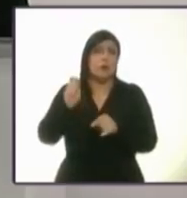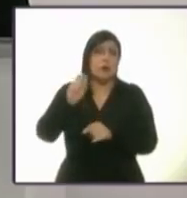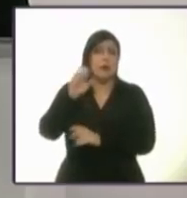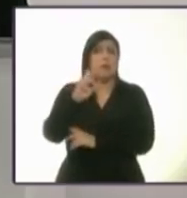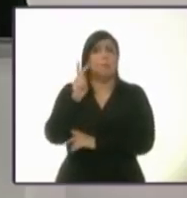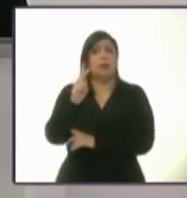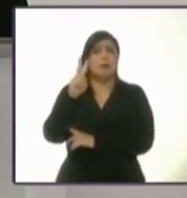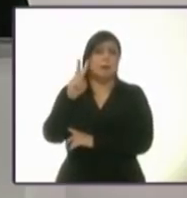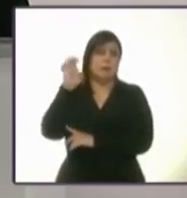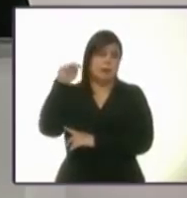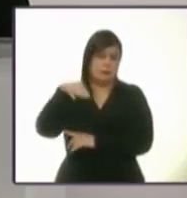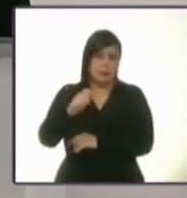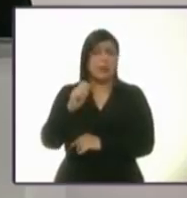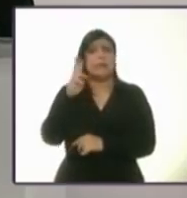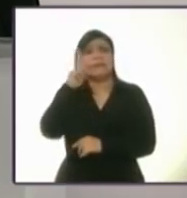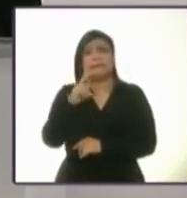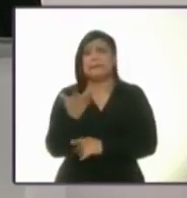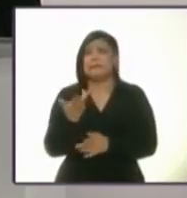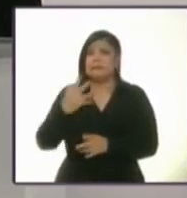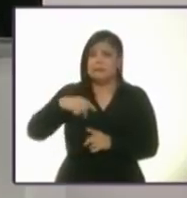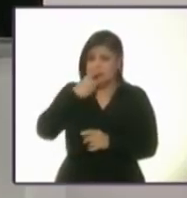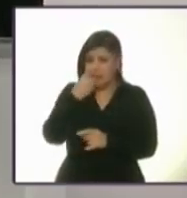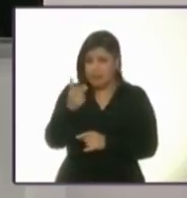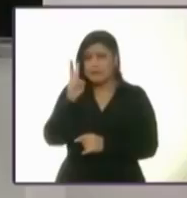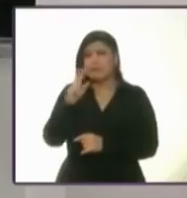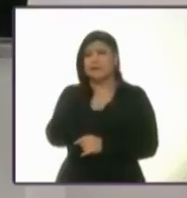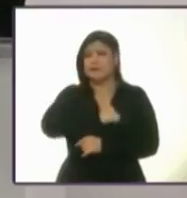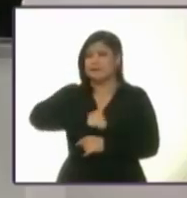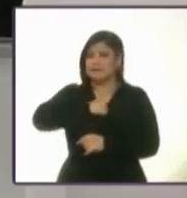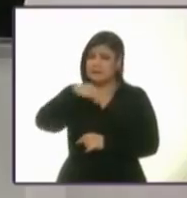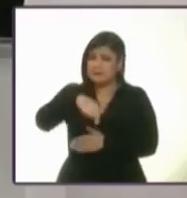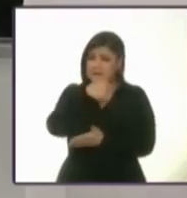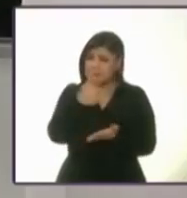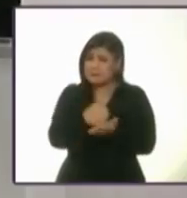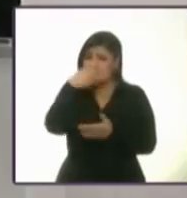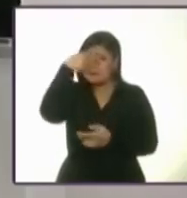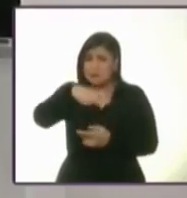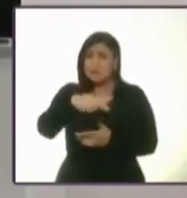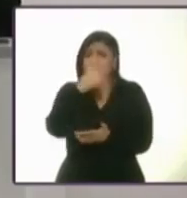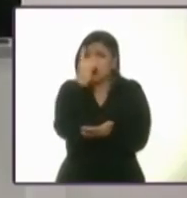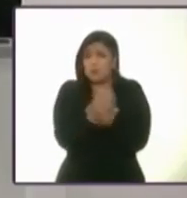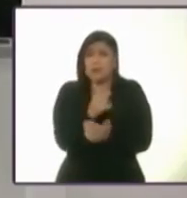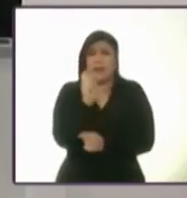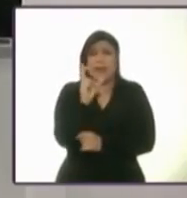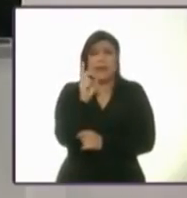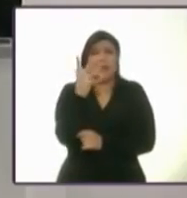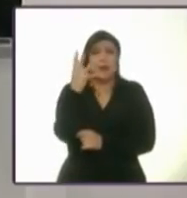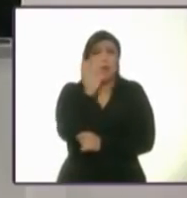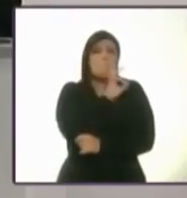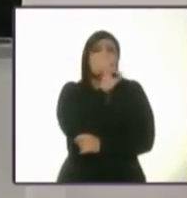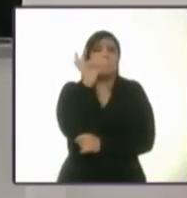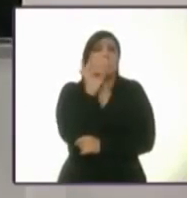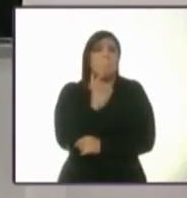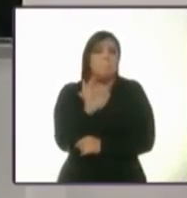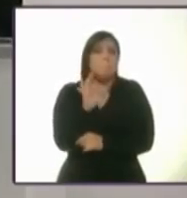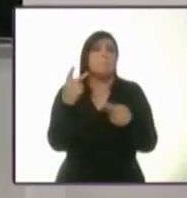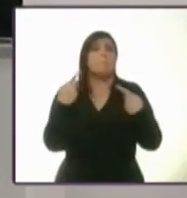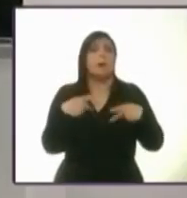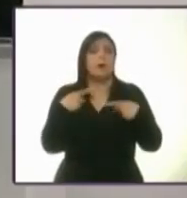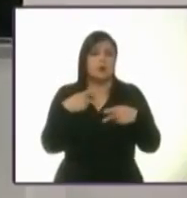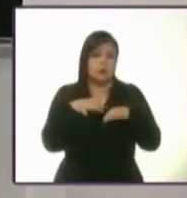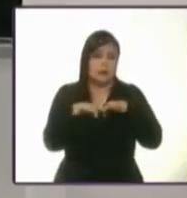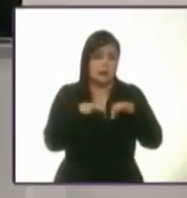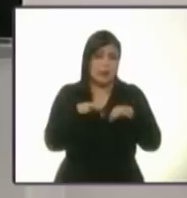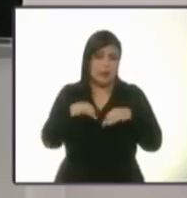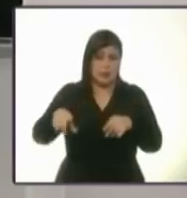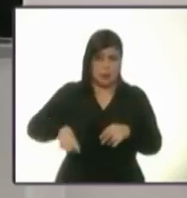Es lamentable saber que en la Ciudad de México únicamente el treinta y cinco por ciento de los servidores públicos